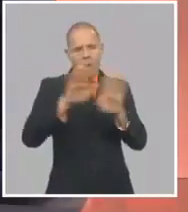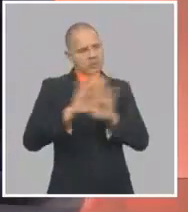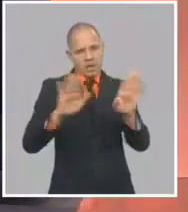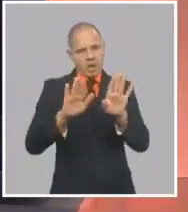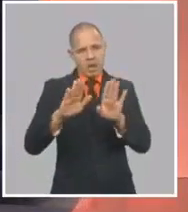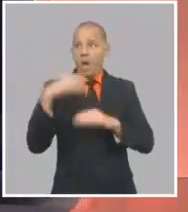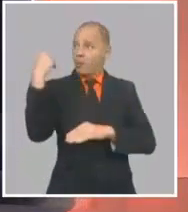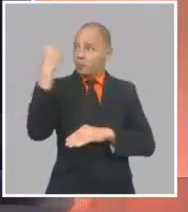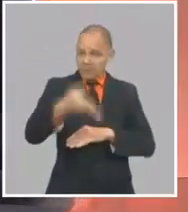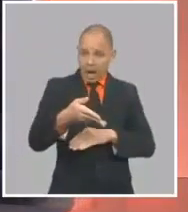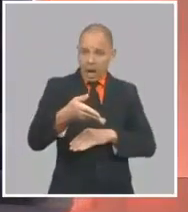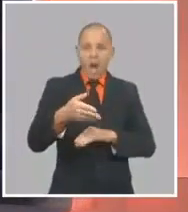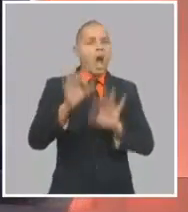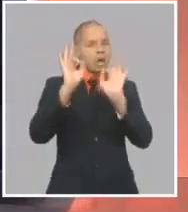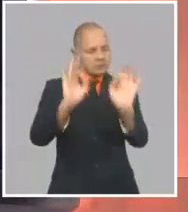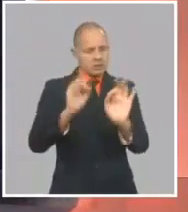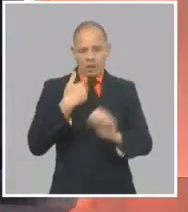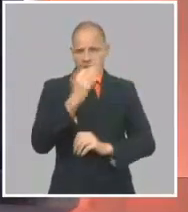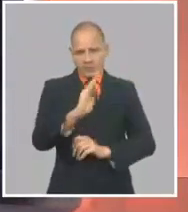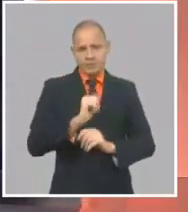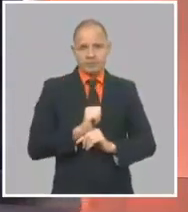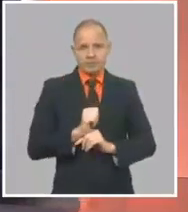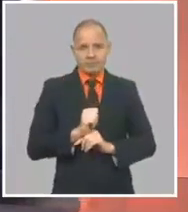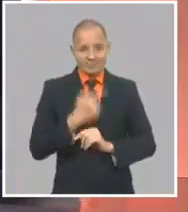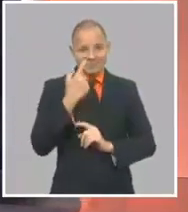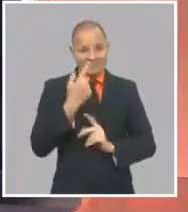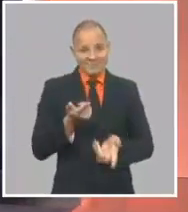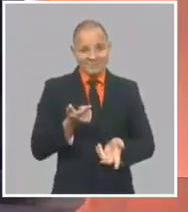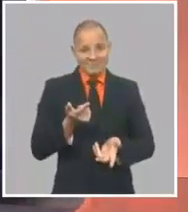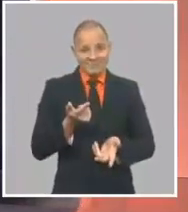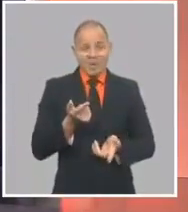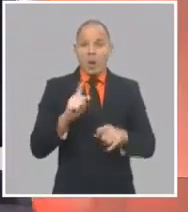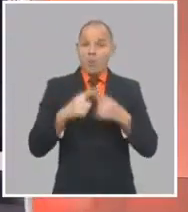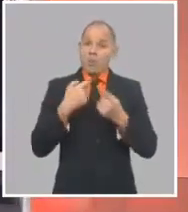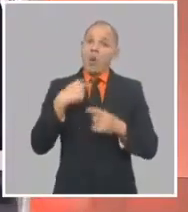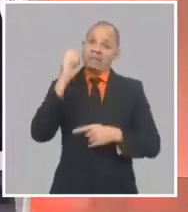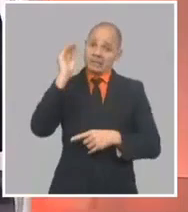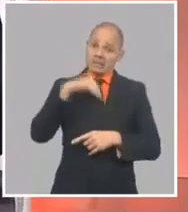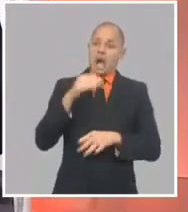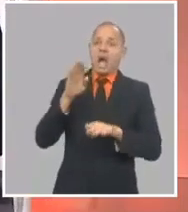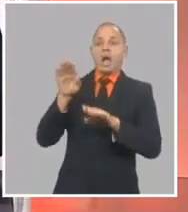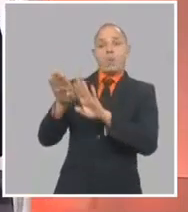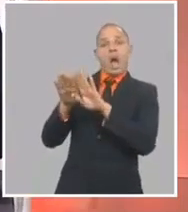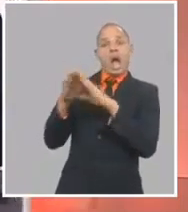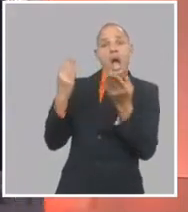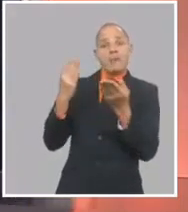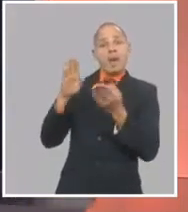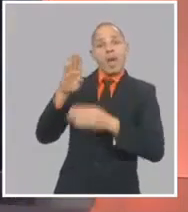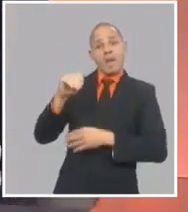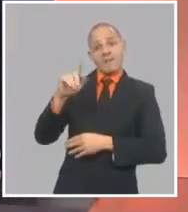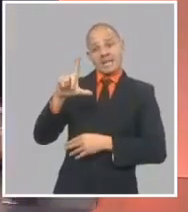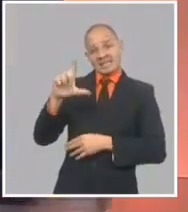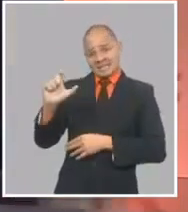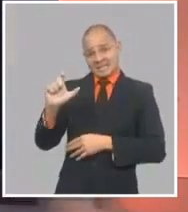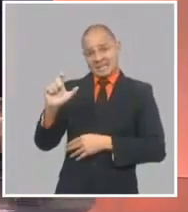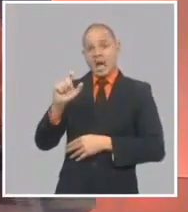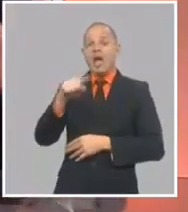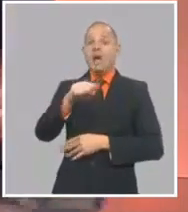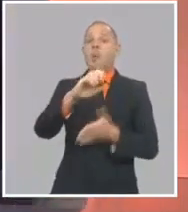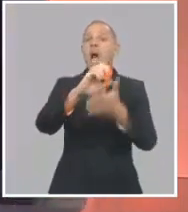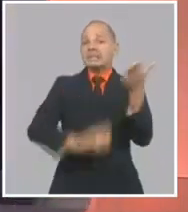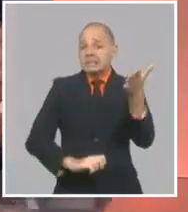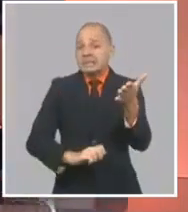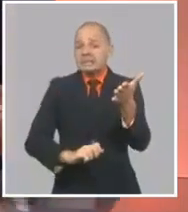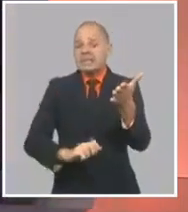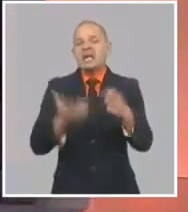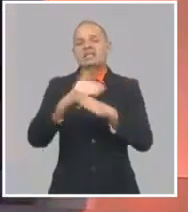O sea, son medidas que hay que entender el contexto en el que se toman y cómo estuviéramos si no lo hubiéramos tomado. Entonces, es